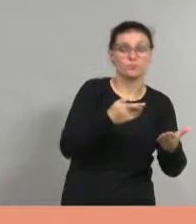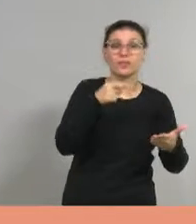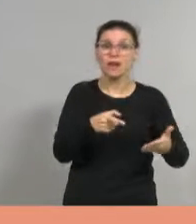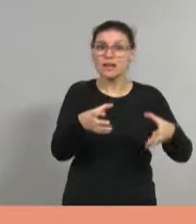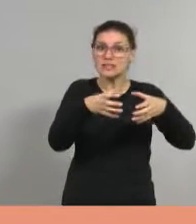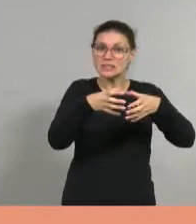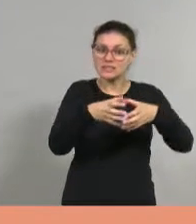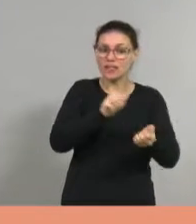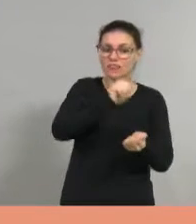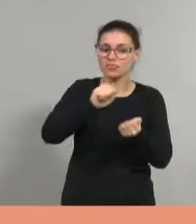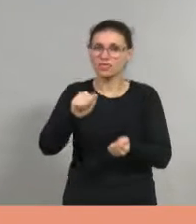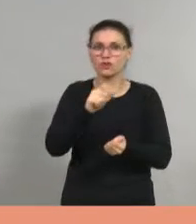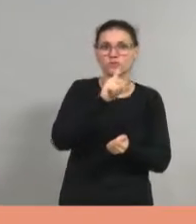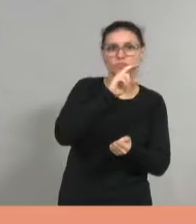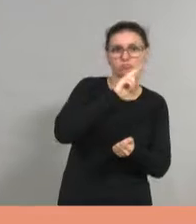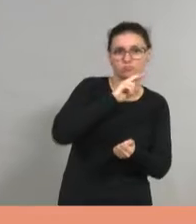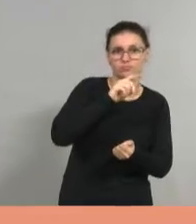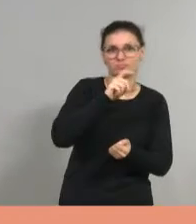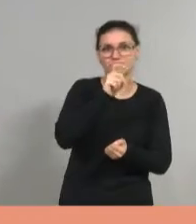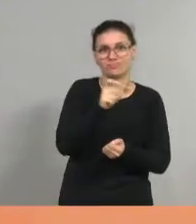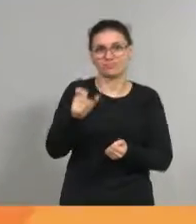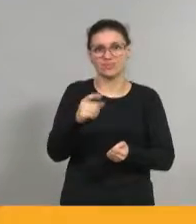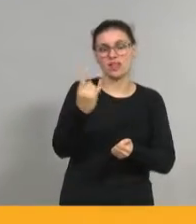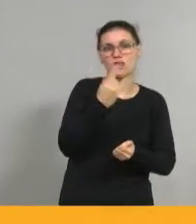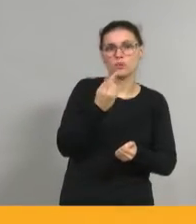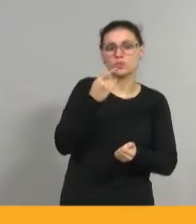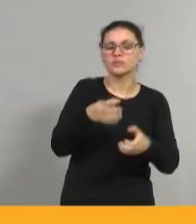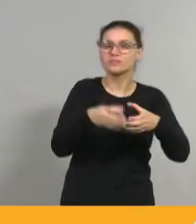Graduados y Graduadas de la UNBM. Vemos Historias de la Uni.